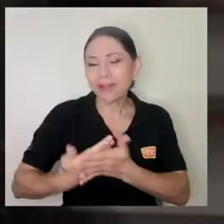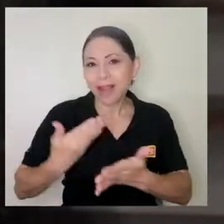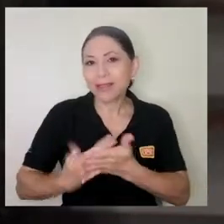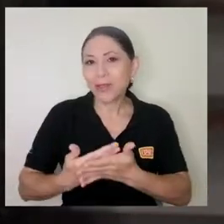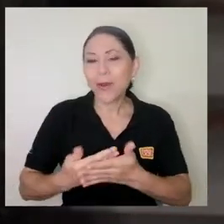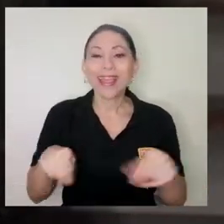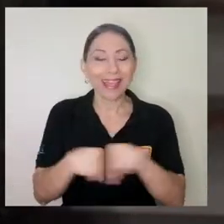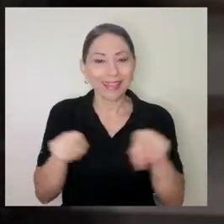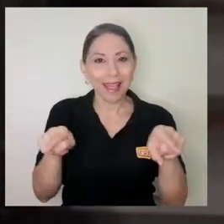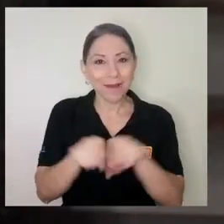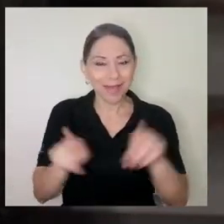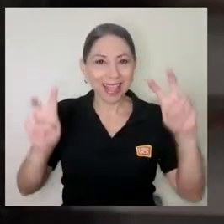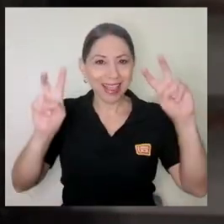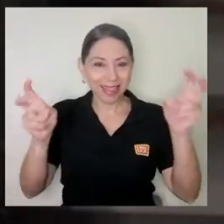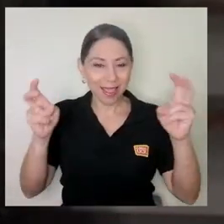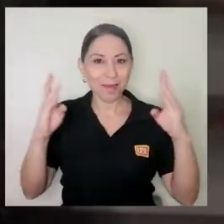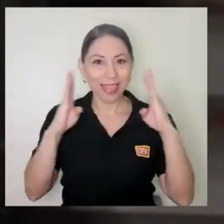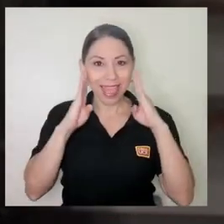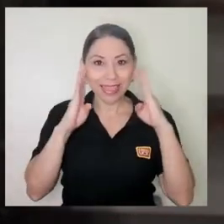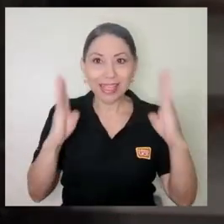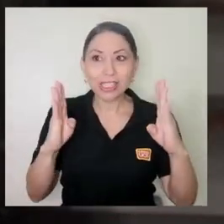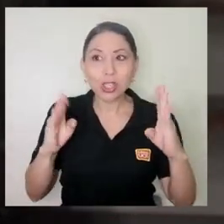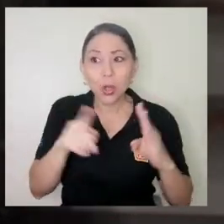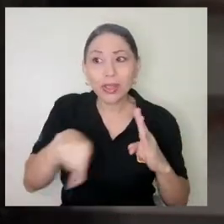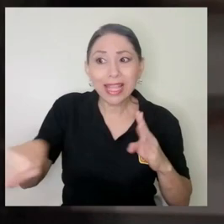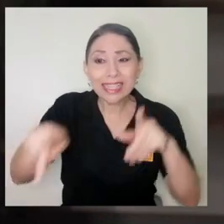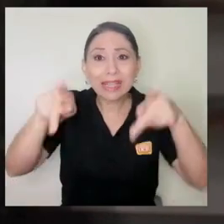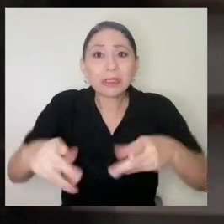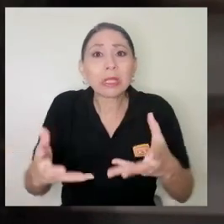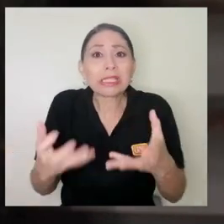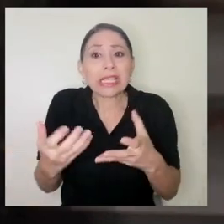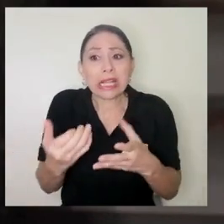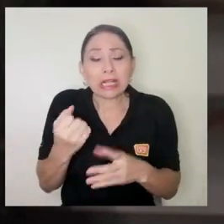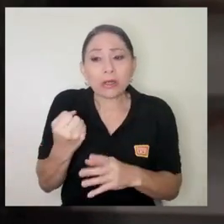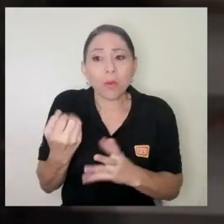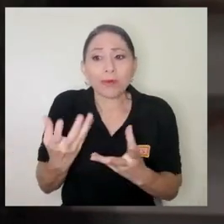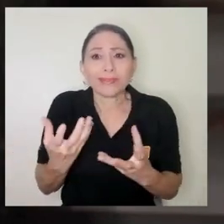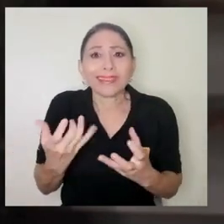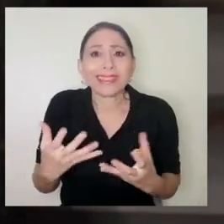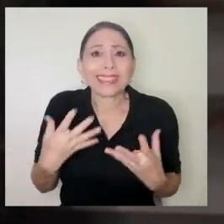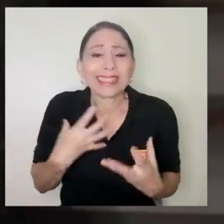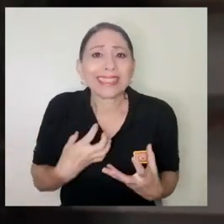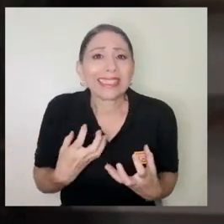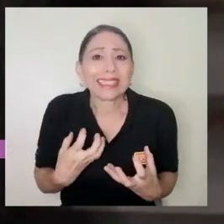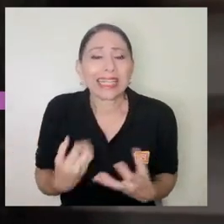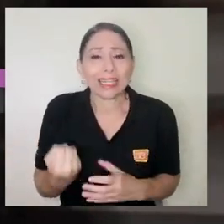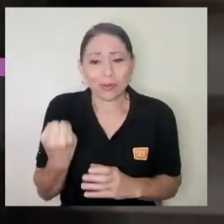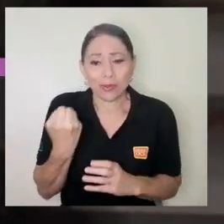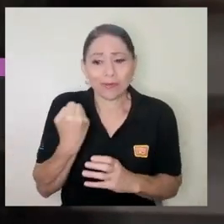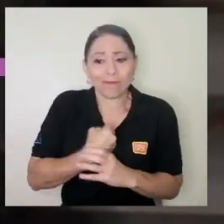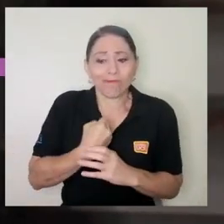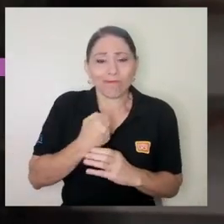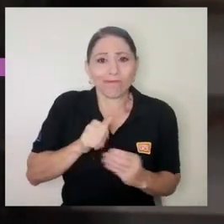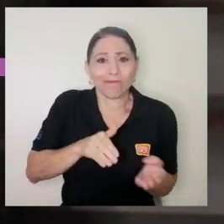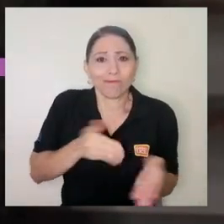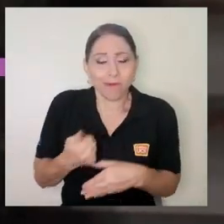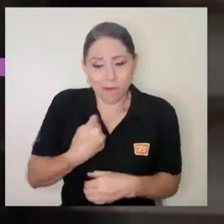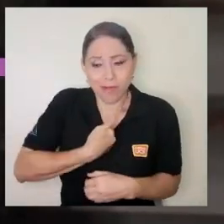métricas es que también el tema de atención de ideación suicida o de intento suicida es algo que debería atenderse